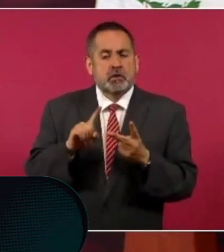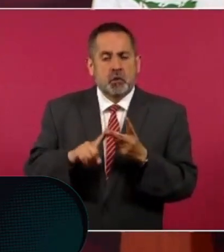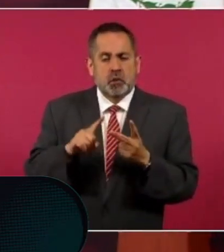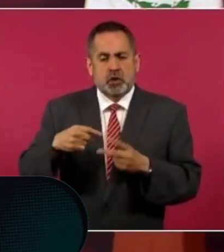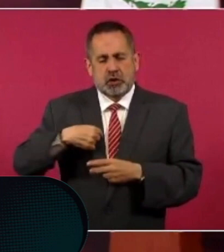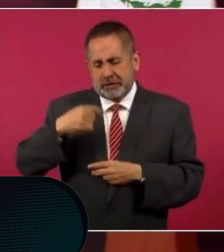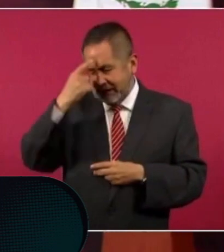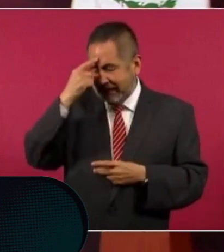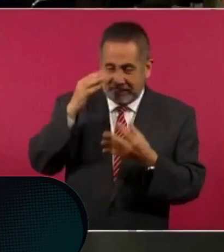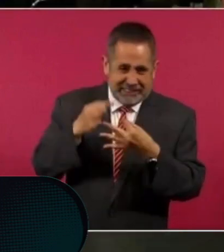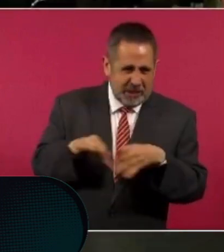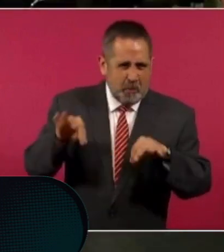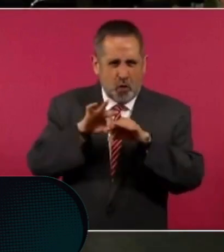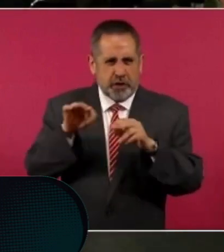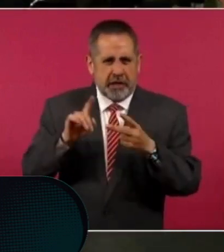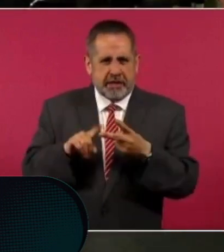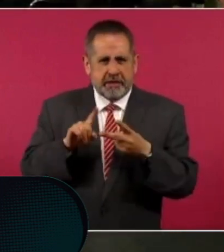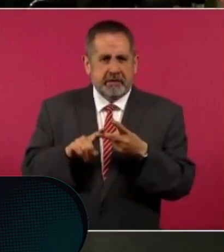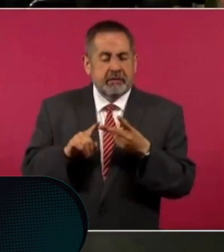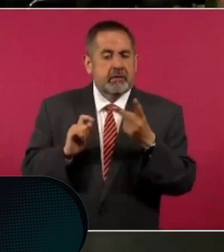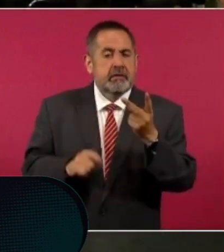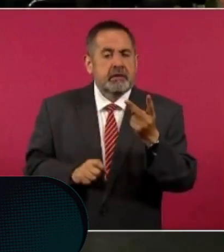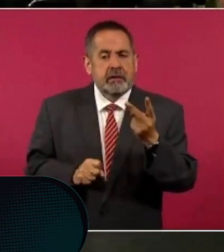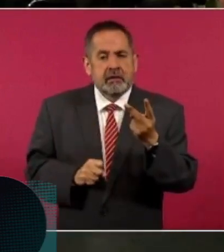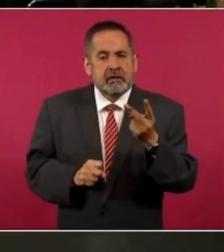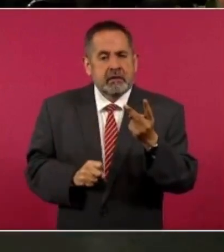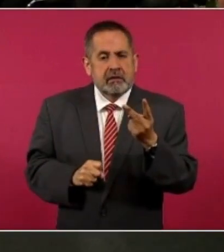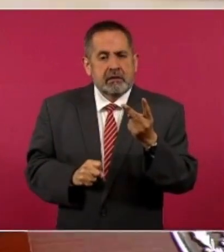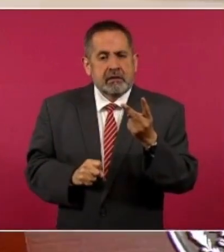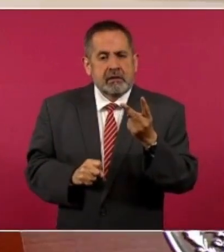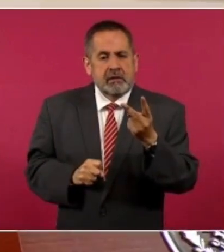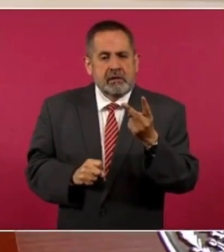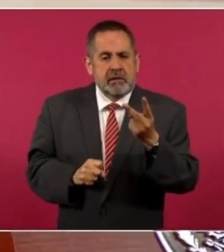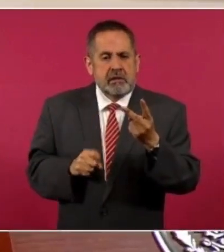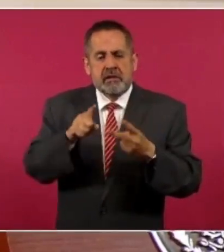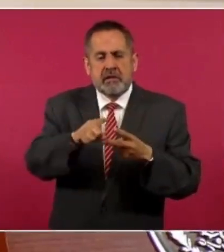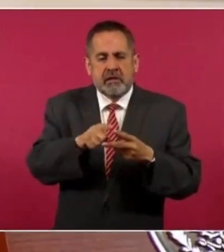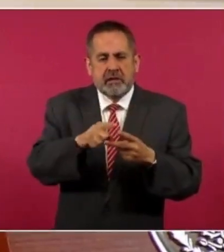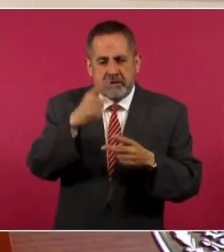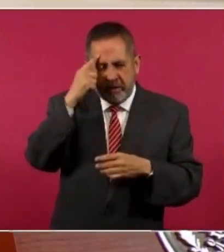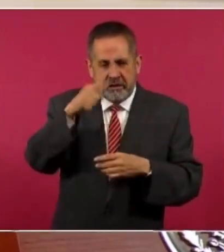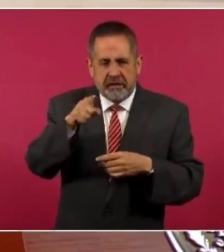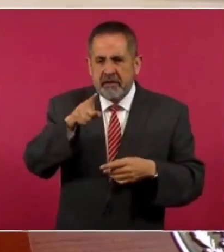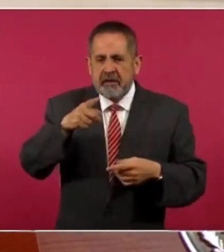considero muy importante, la revocación del mandato,